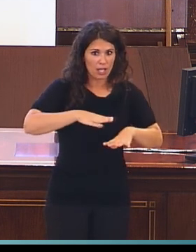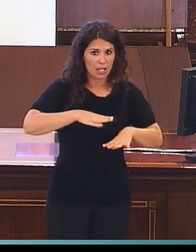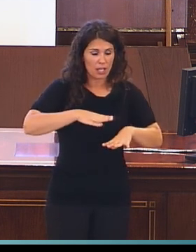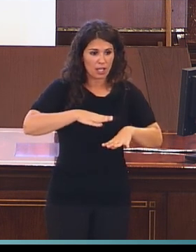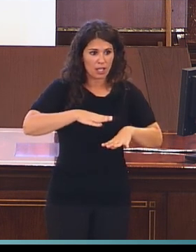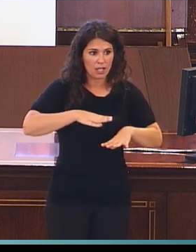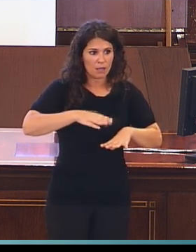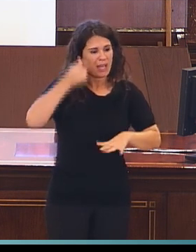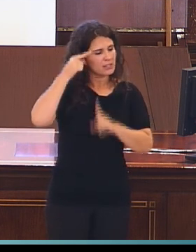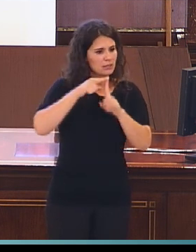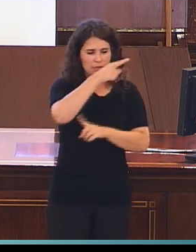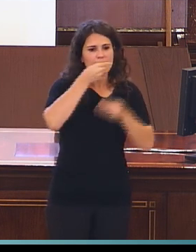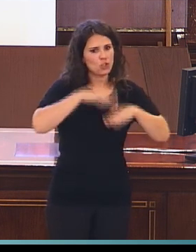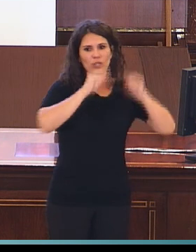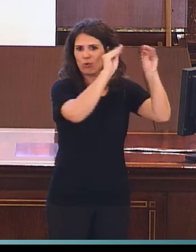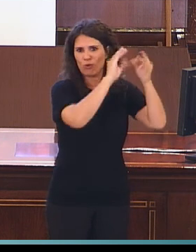de la lengua de signos americanos.